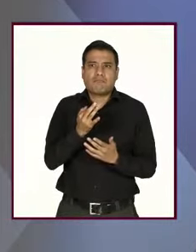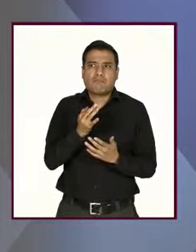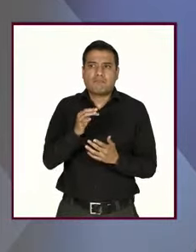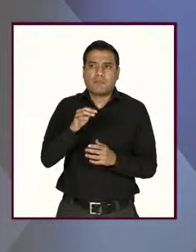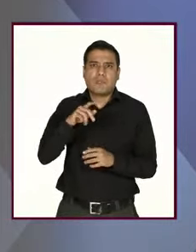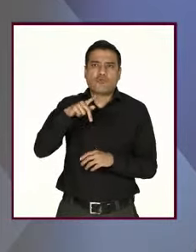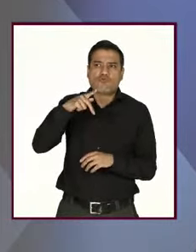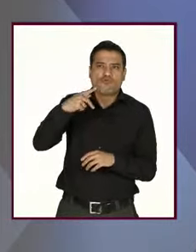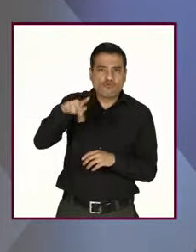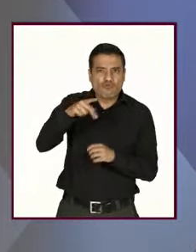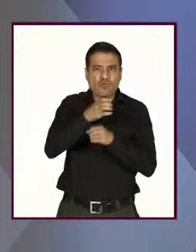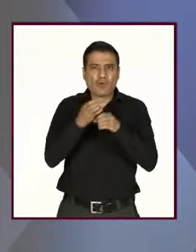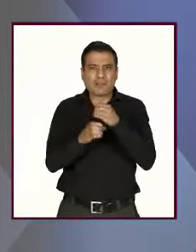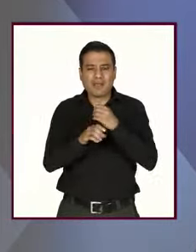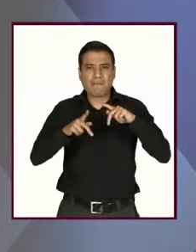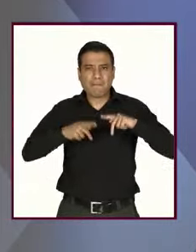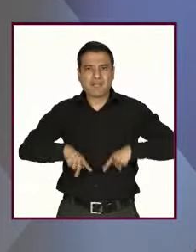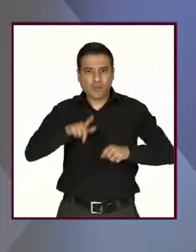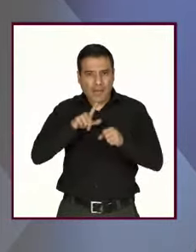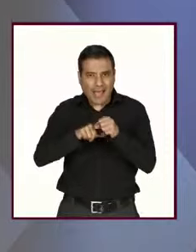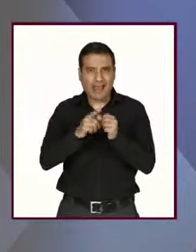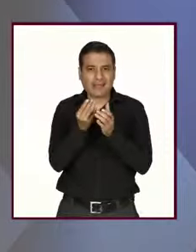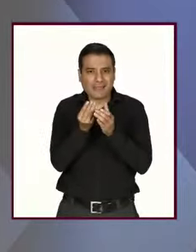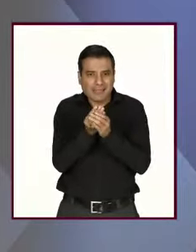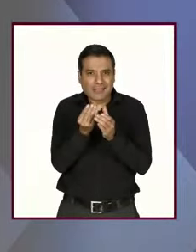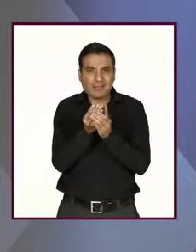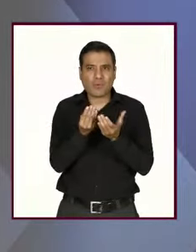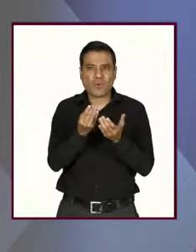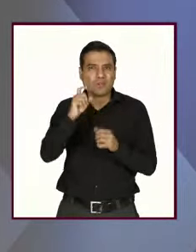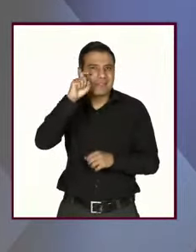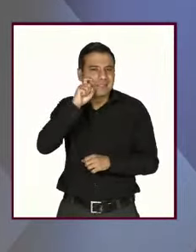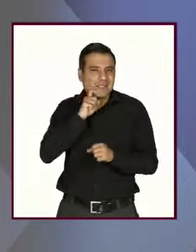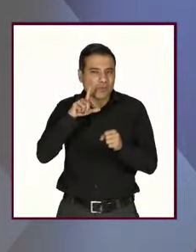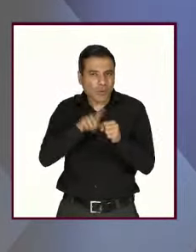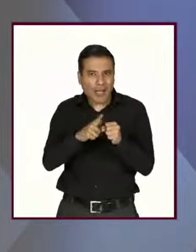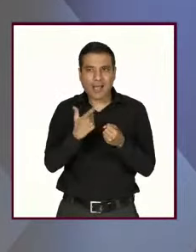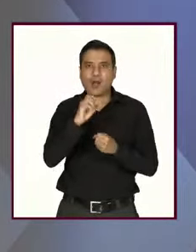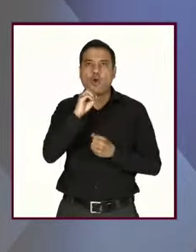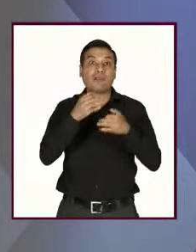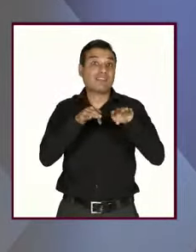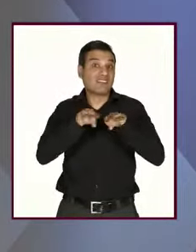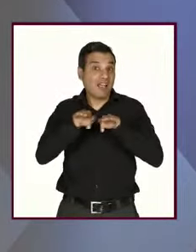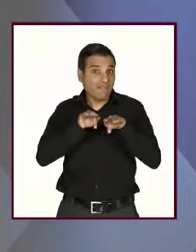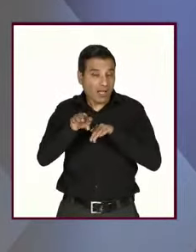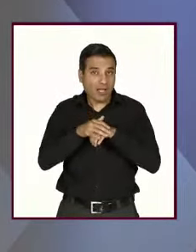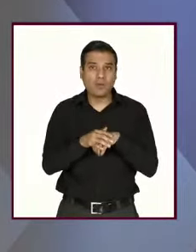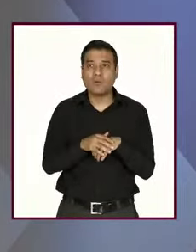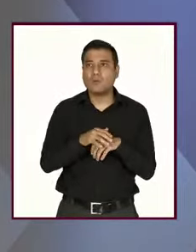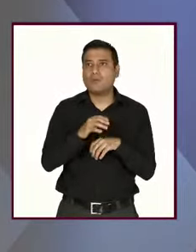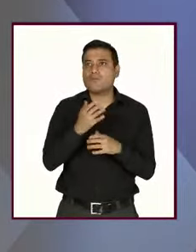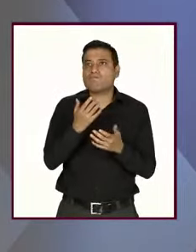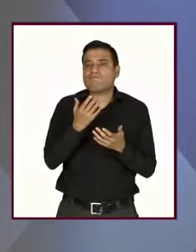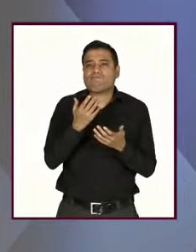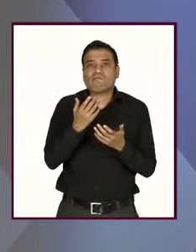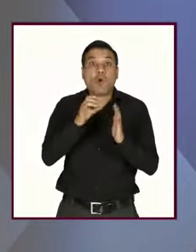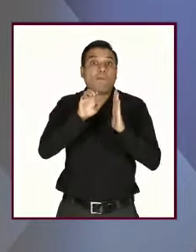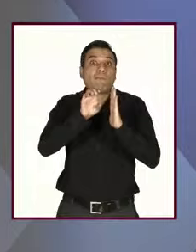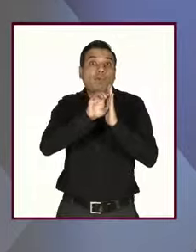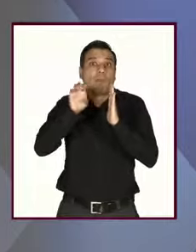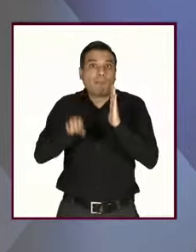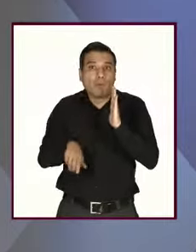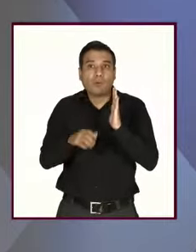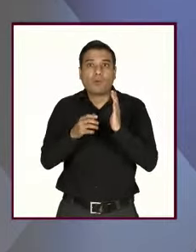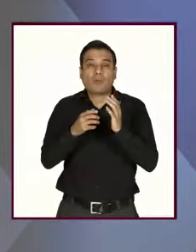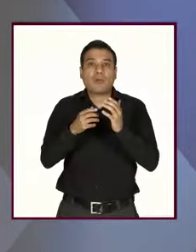personales, íntimos, sexuales, pueden afectar a las relaciones laborales, incluso si son difundidas a través de estos